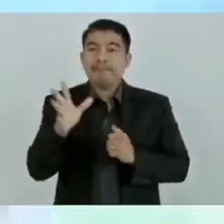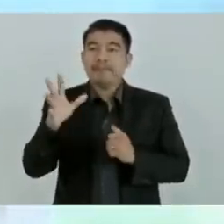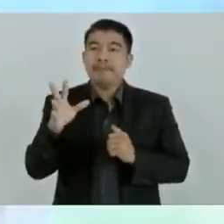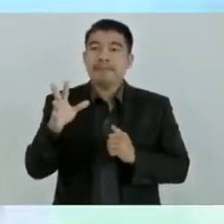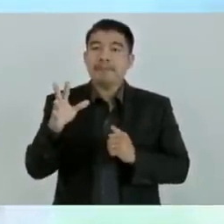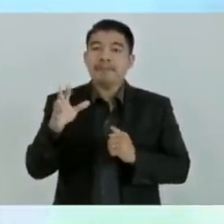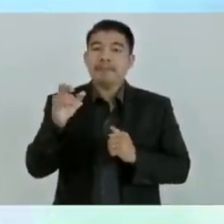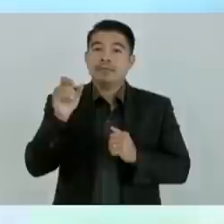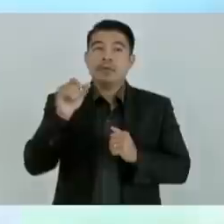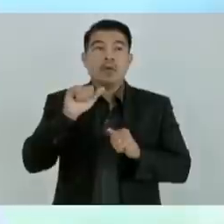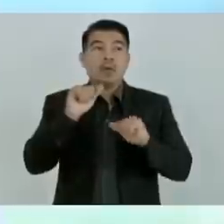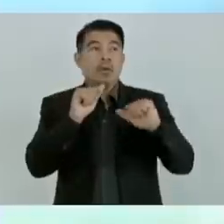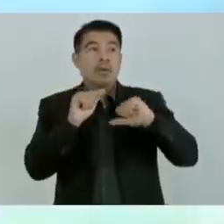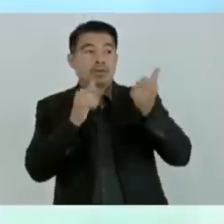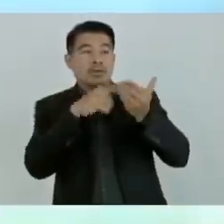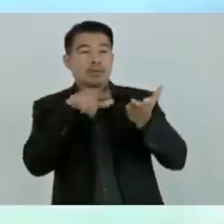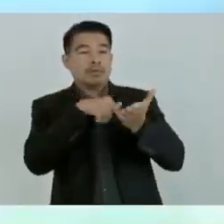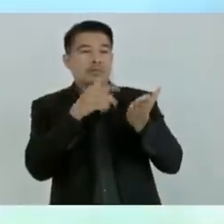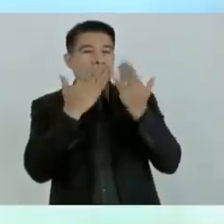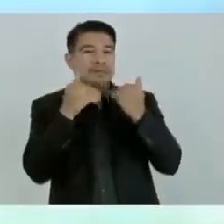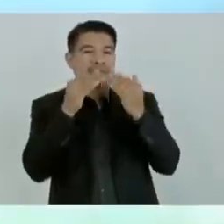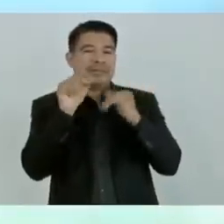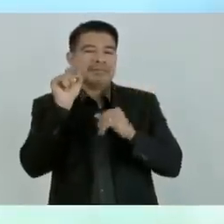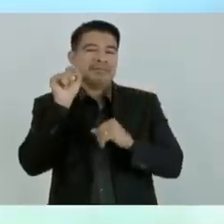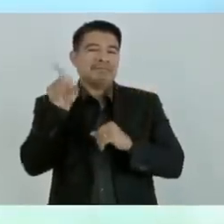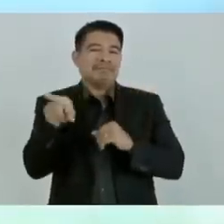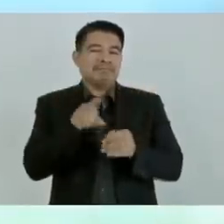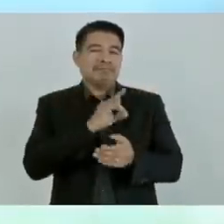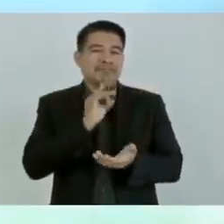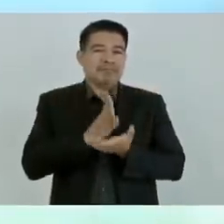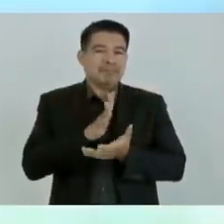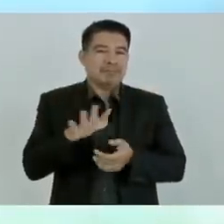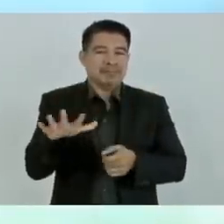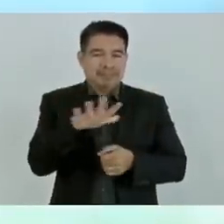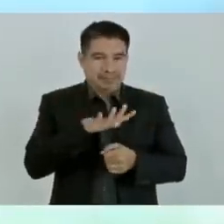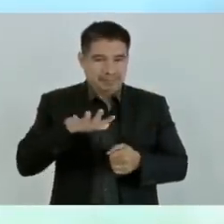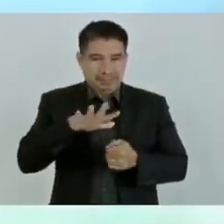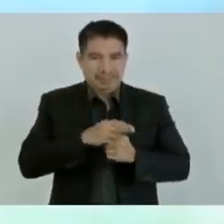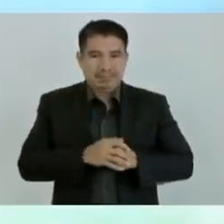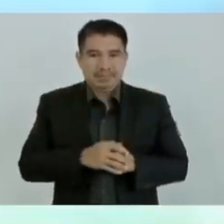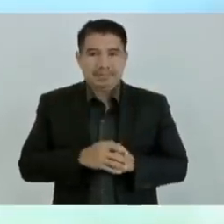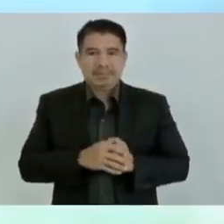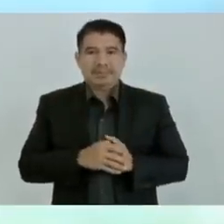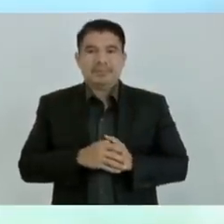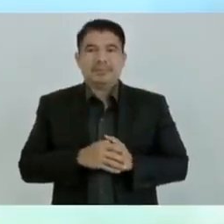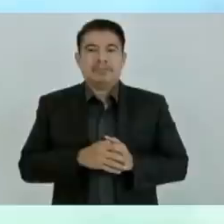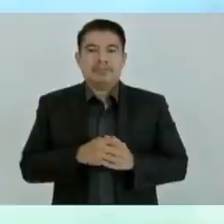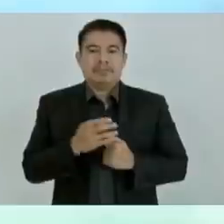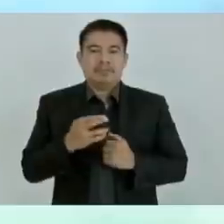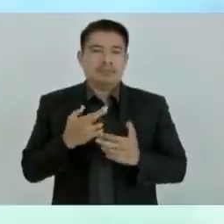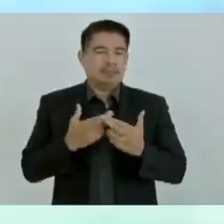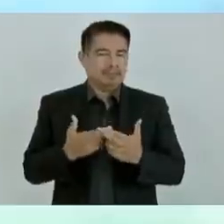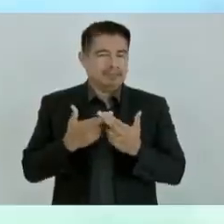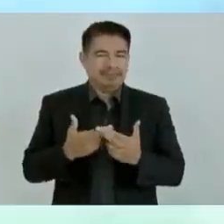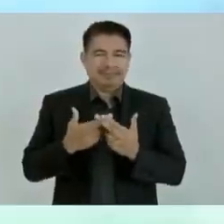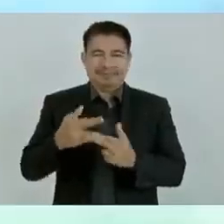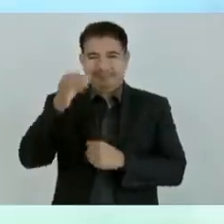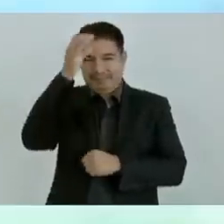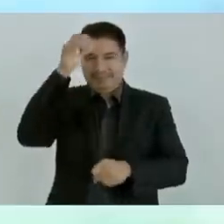en otras partes. La riqueza cultural